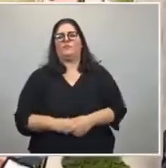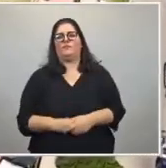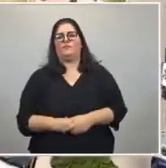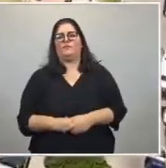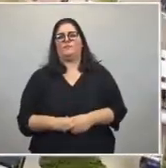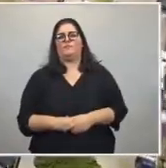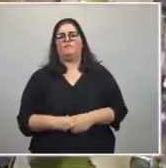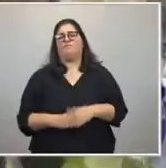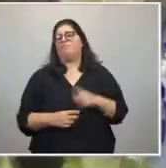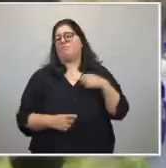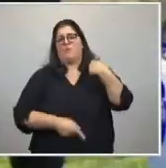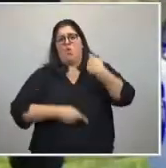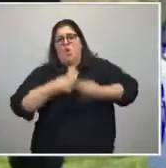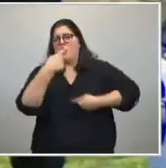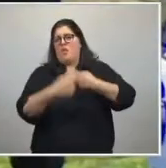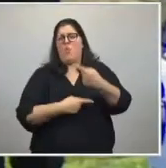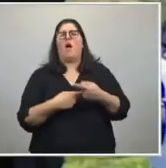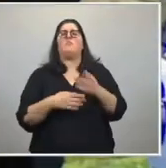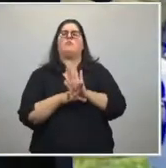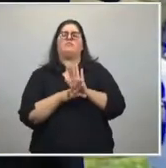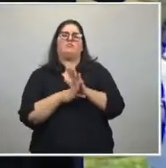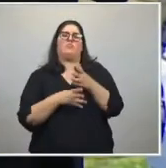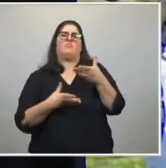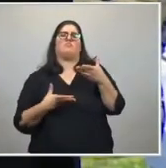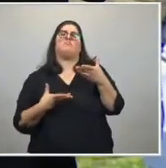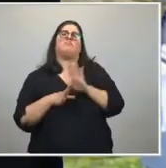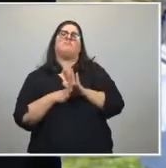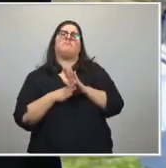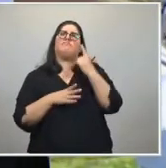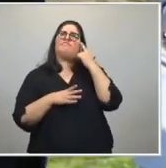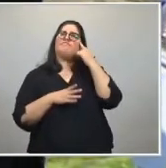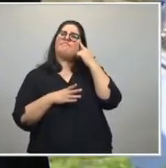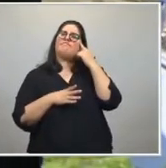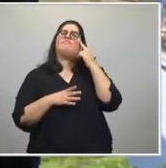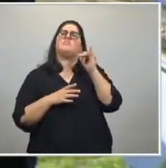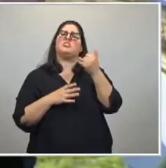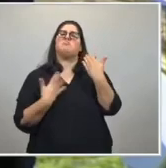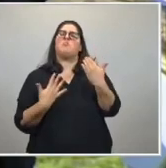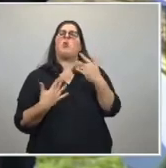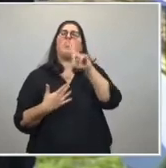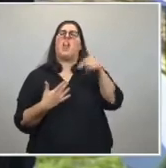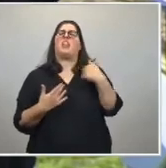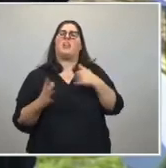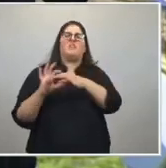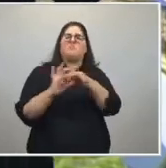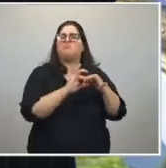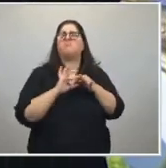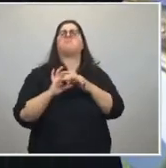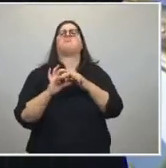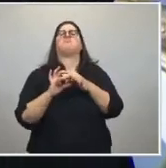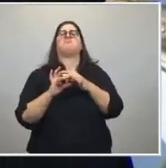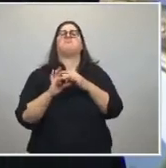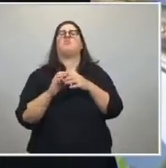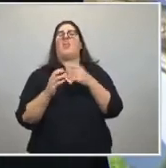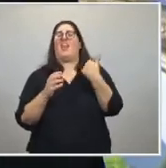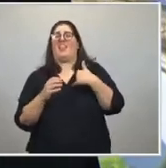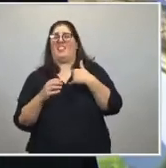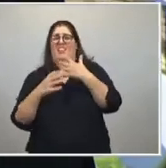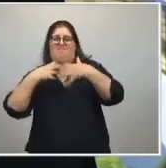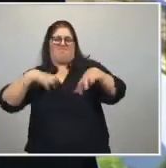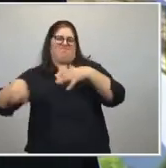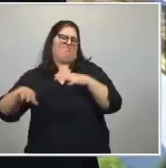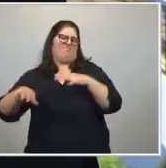a que sigamos apostando a la Argentina de la unión frente a la Argentina de la división,